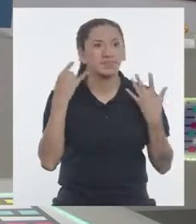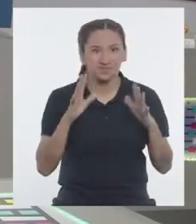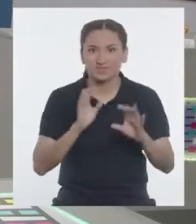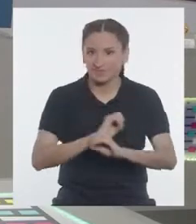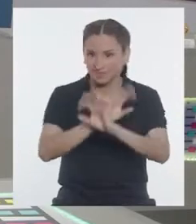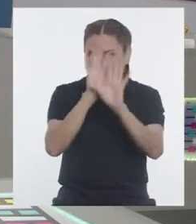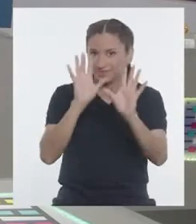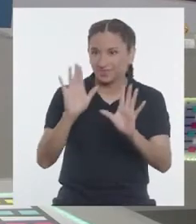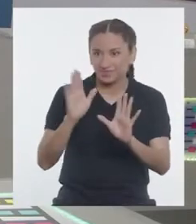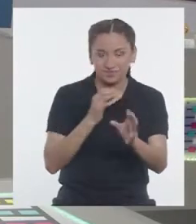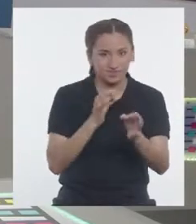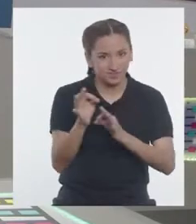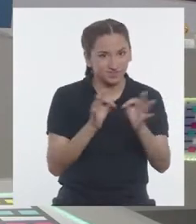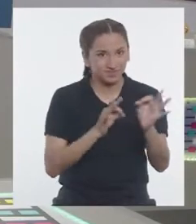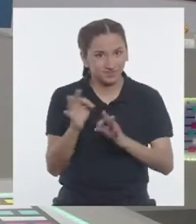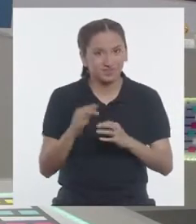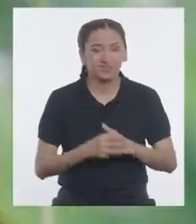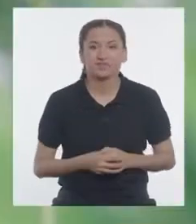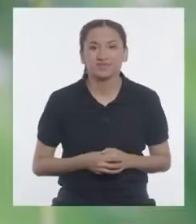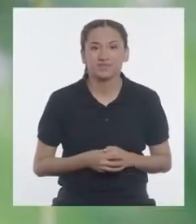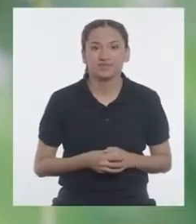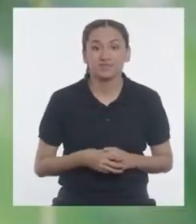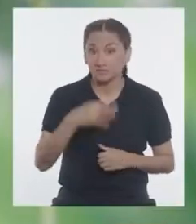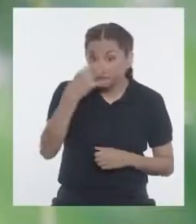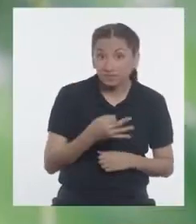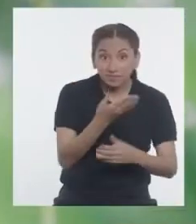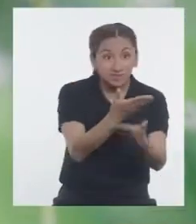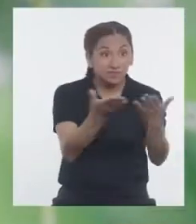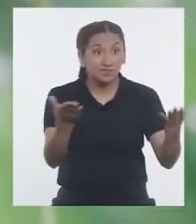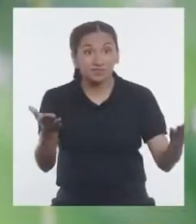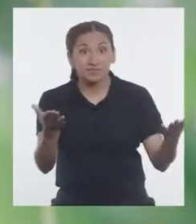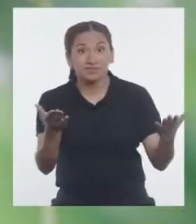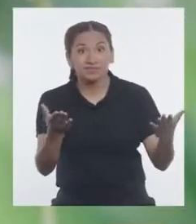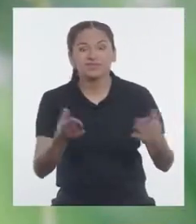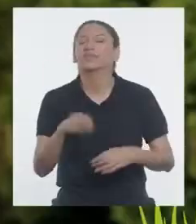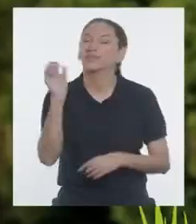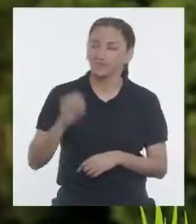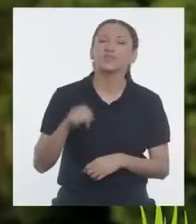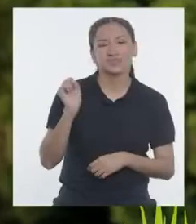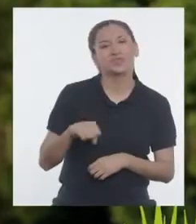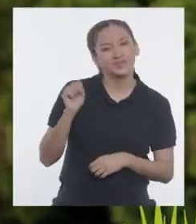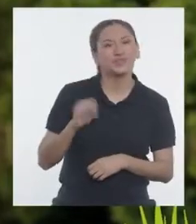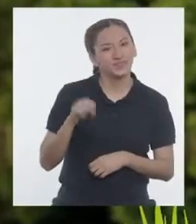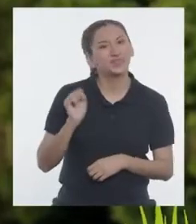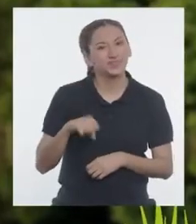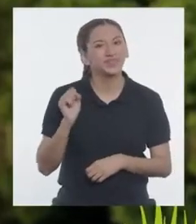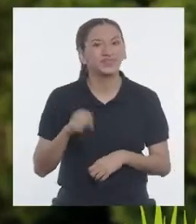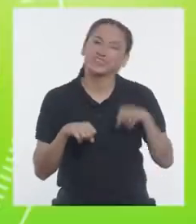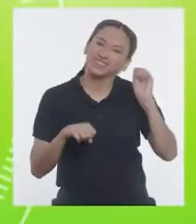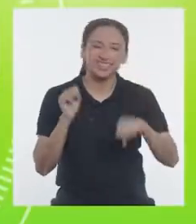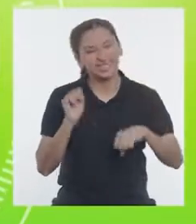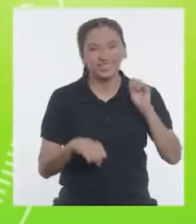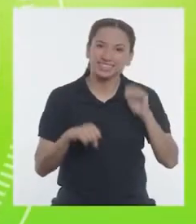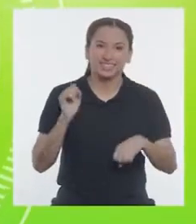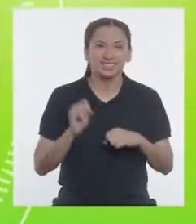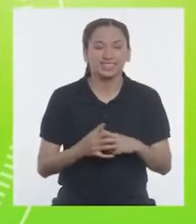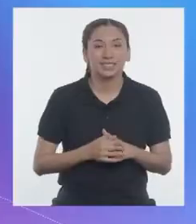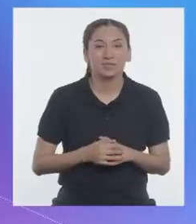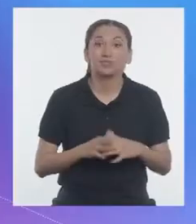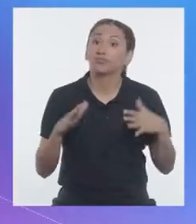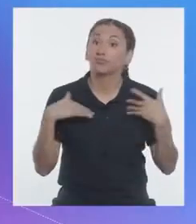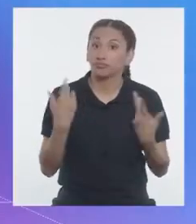quedado clara tu explicación. ¿No es así, chicas? ¡Sí! ¡Sí!